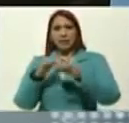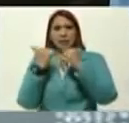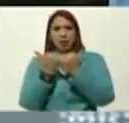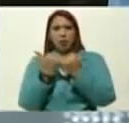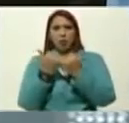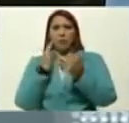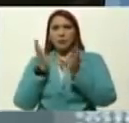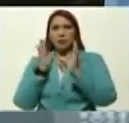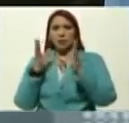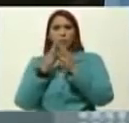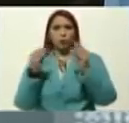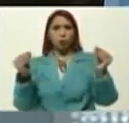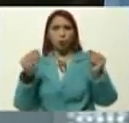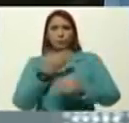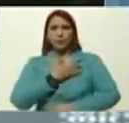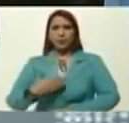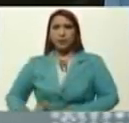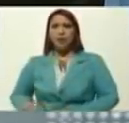estaban ahí,